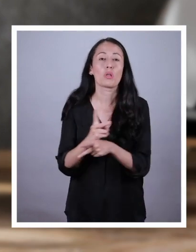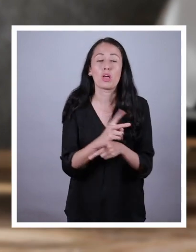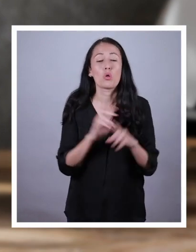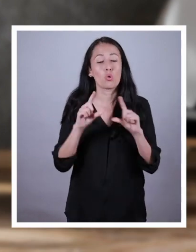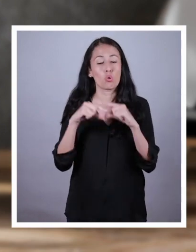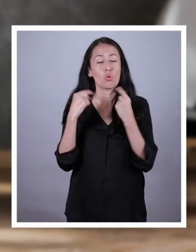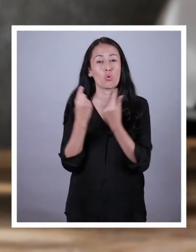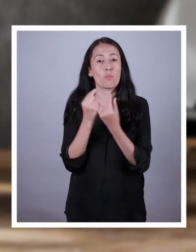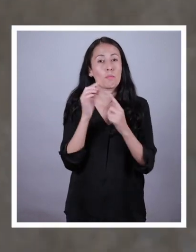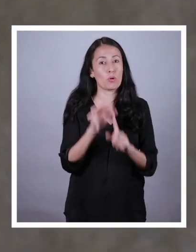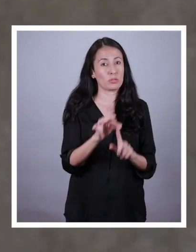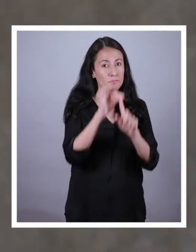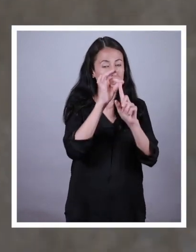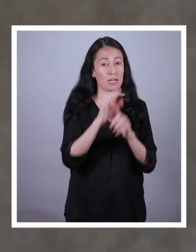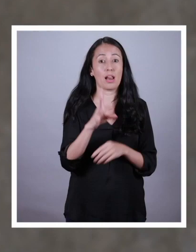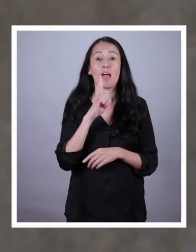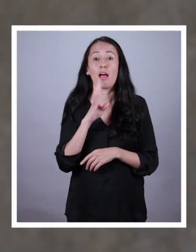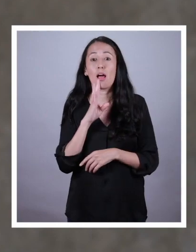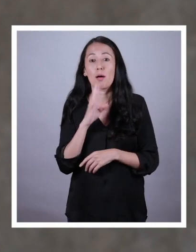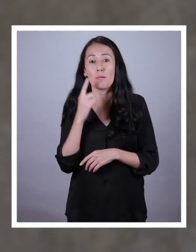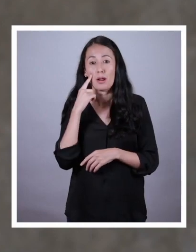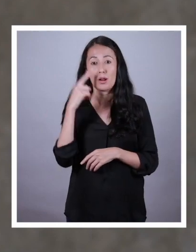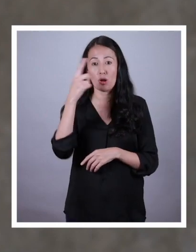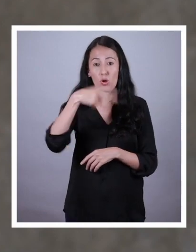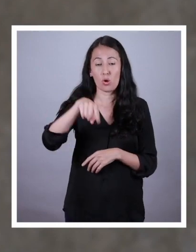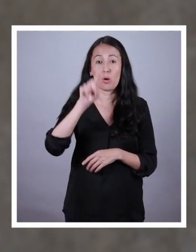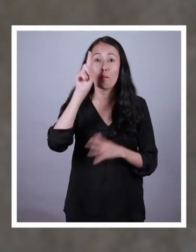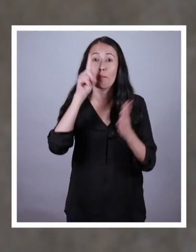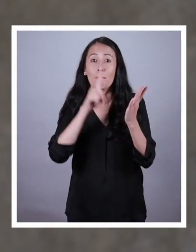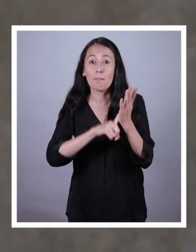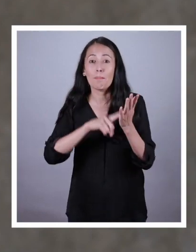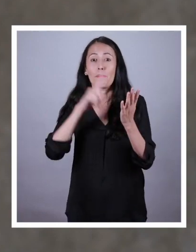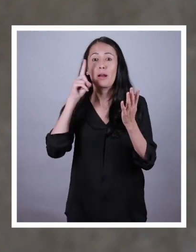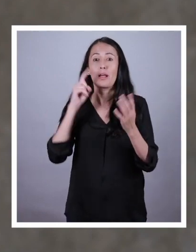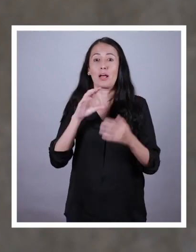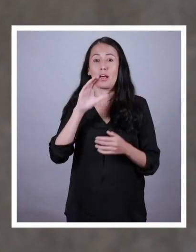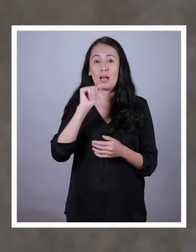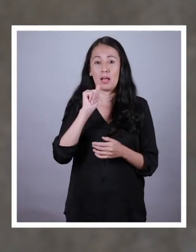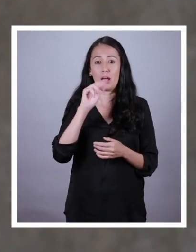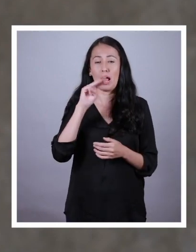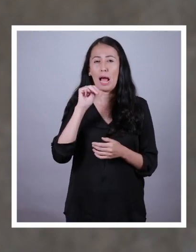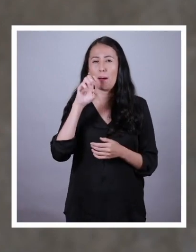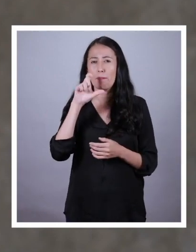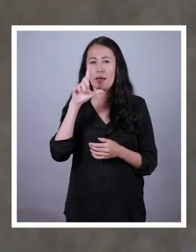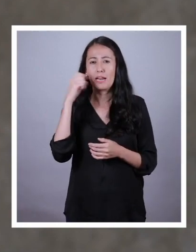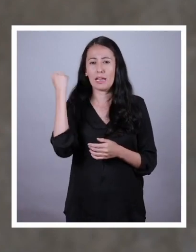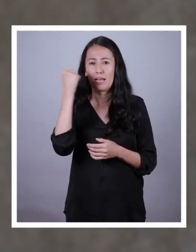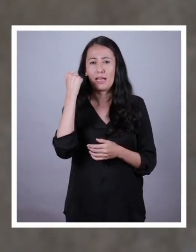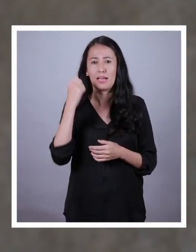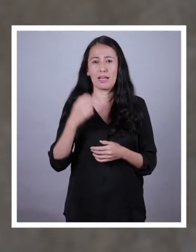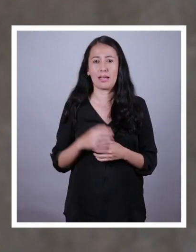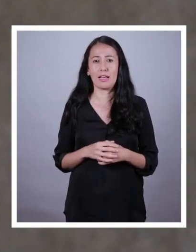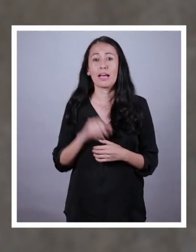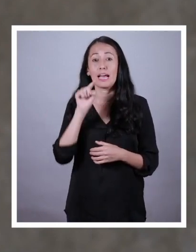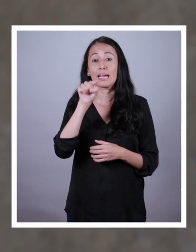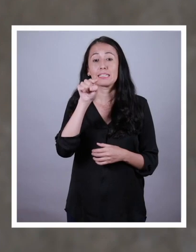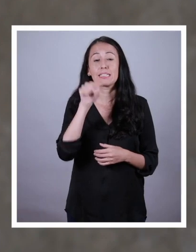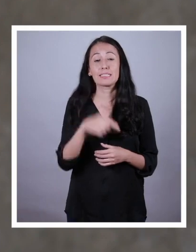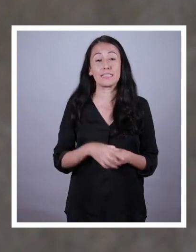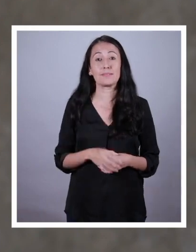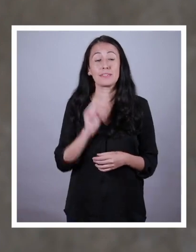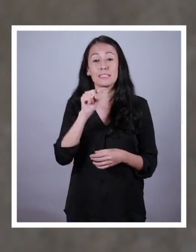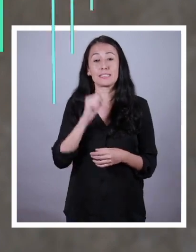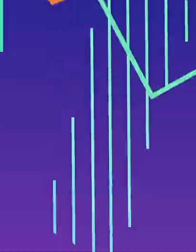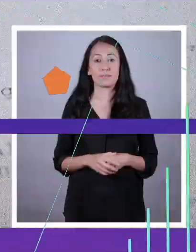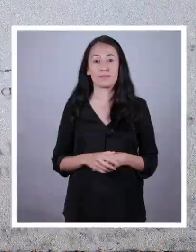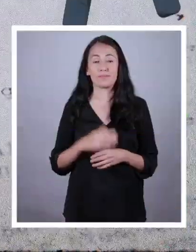Ahorita vamos a hablar de ello. Oye juguetín, dale play al clip que dice Amelia Narra Derechos MP4. Sí, sí. A